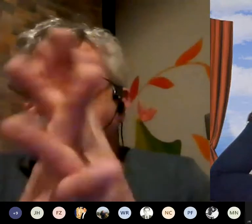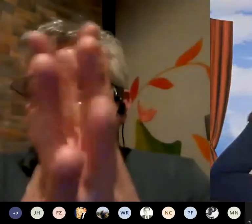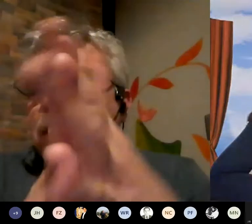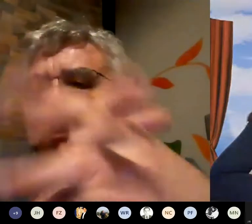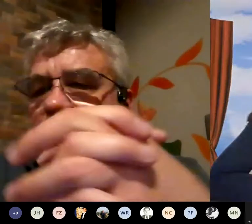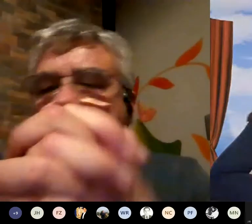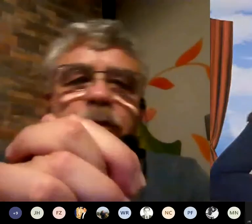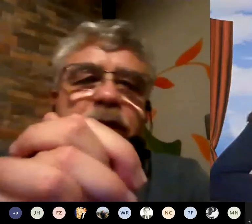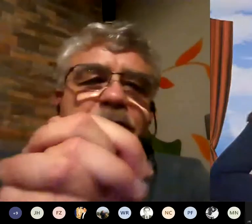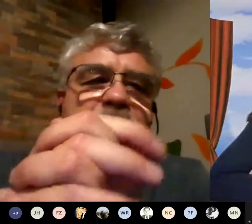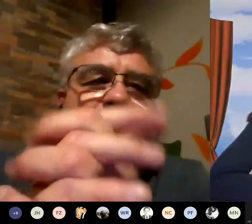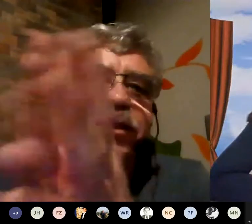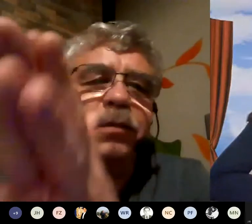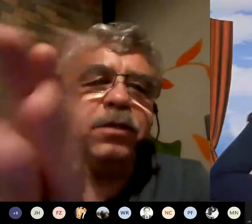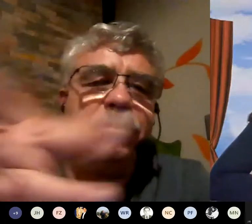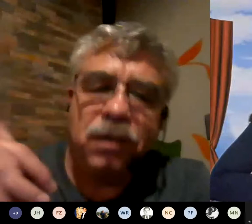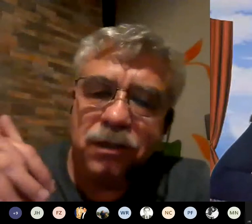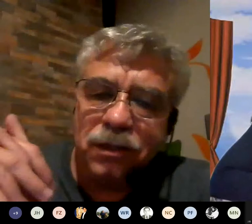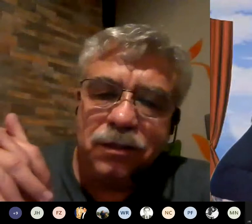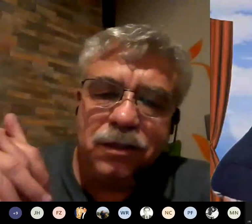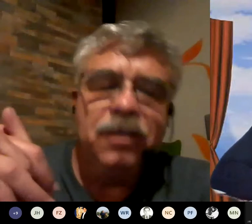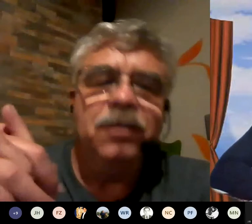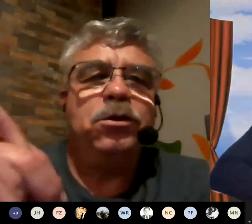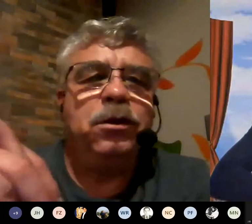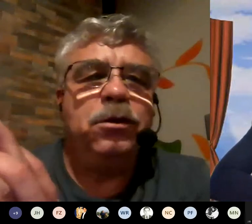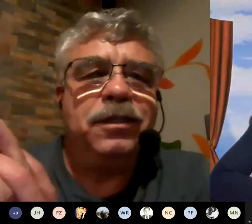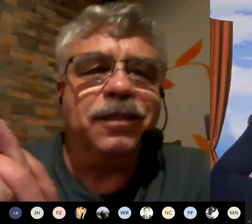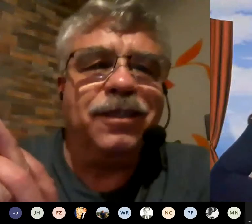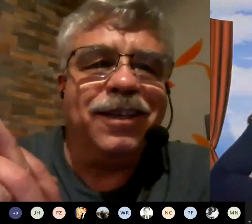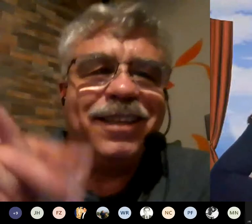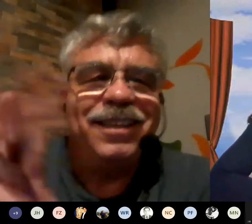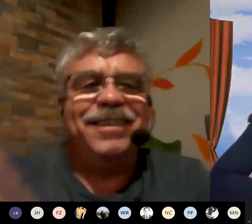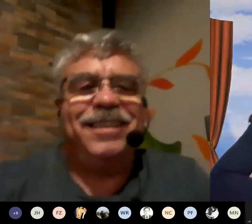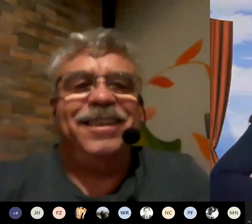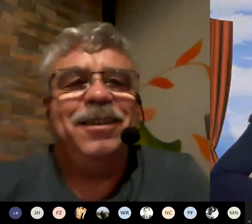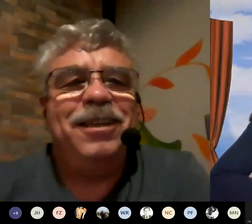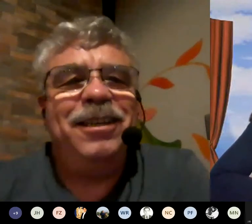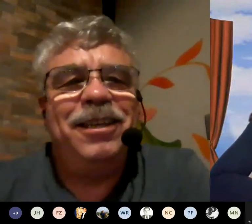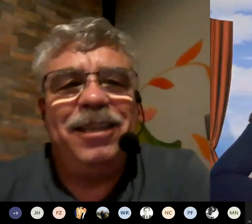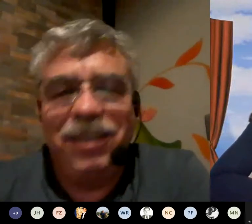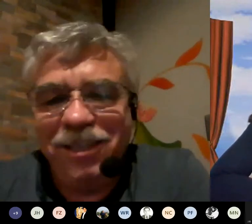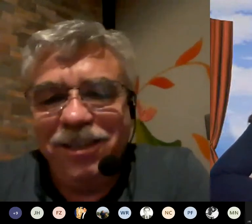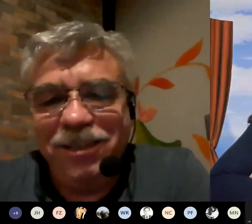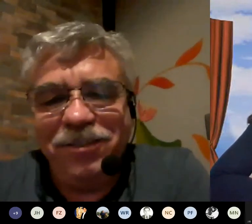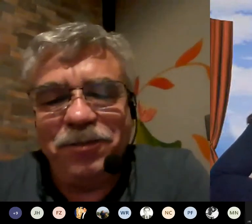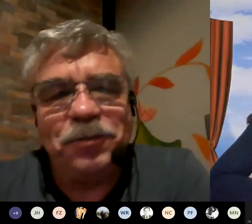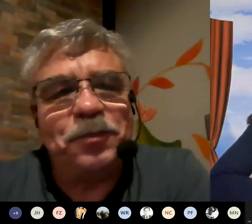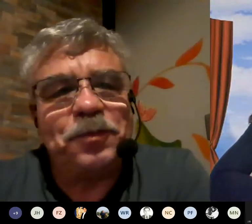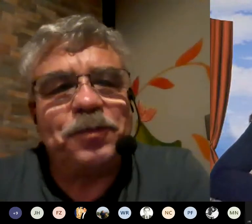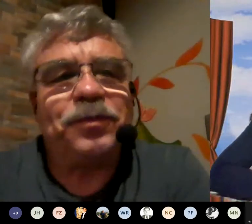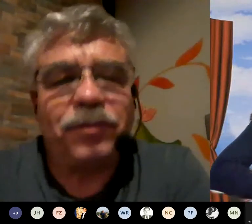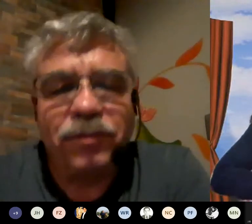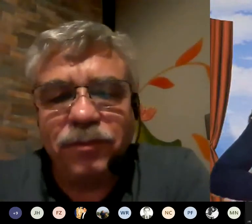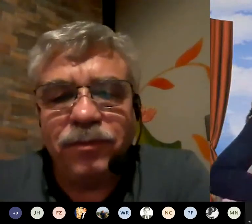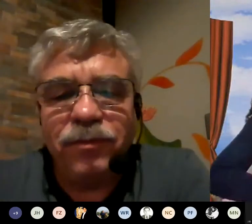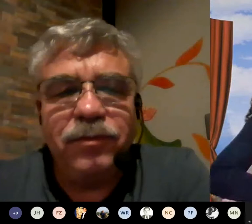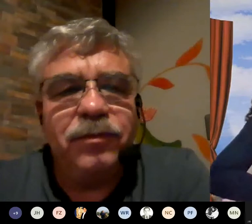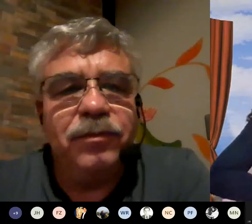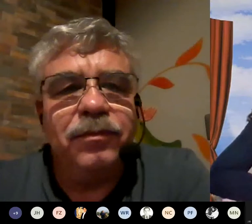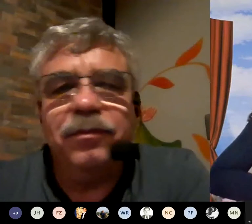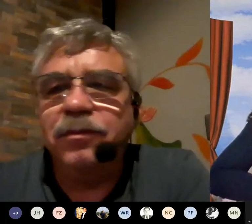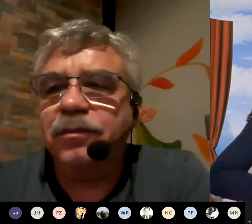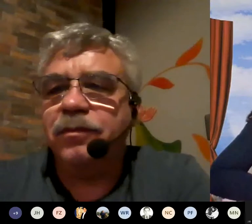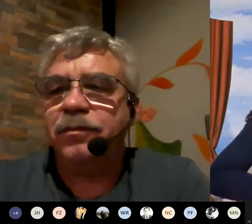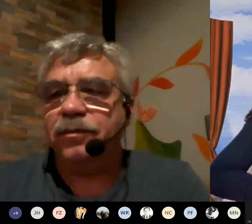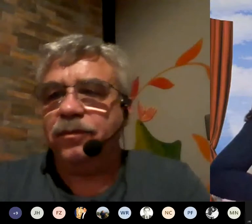disposición también a compartir el conocimiento que ahorita es mucho de lo que escasea no al contrario les agradezco